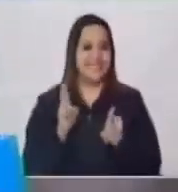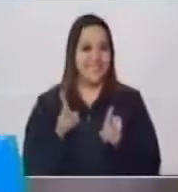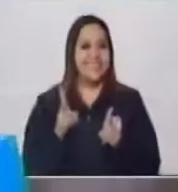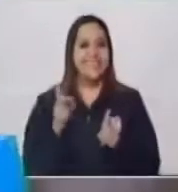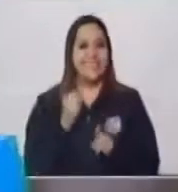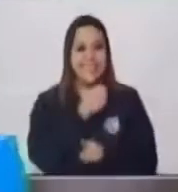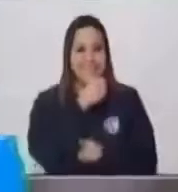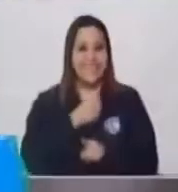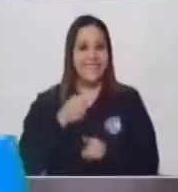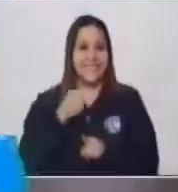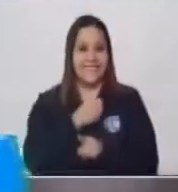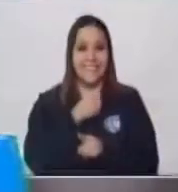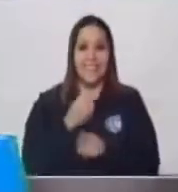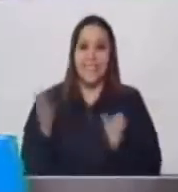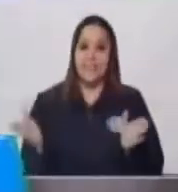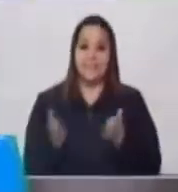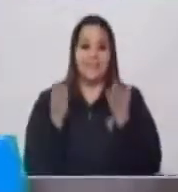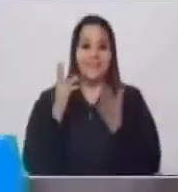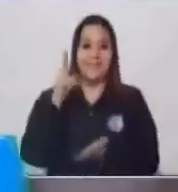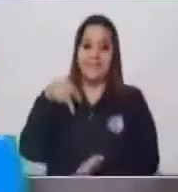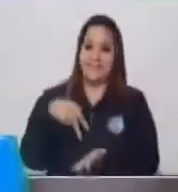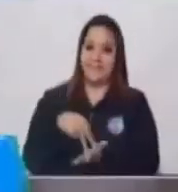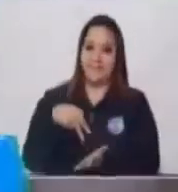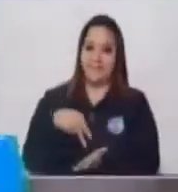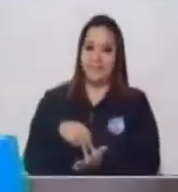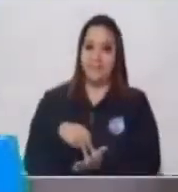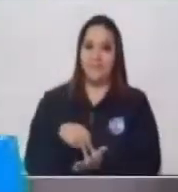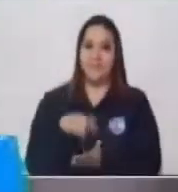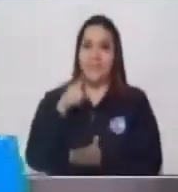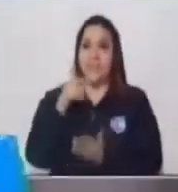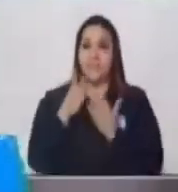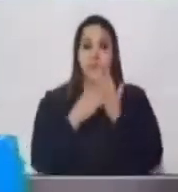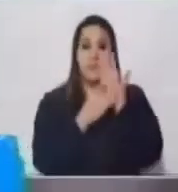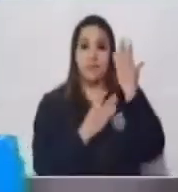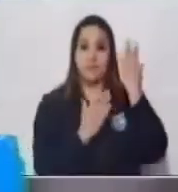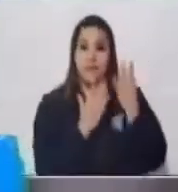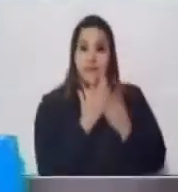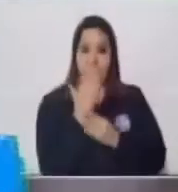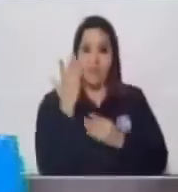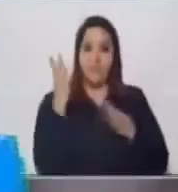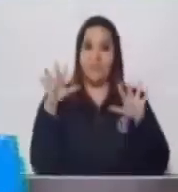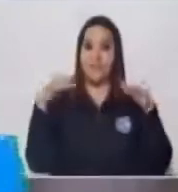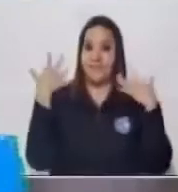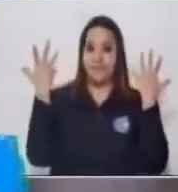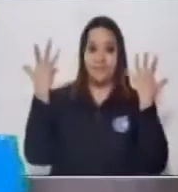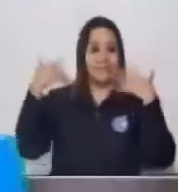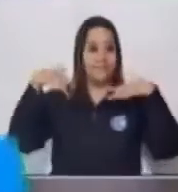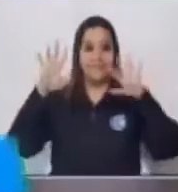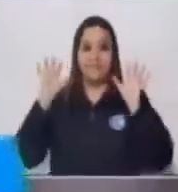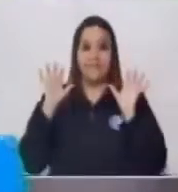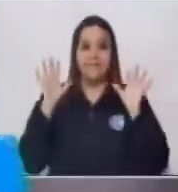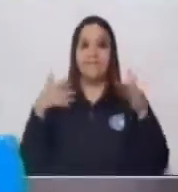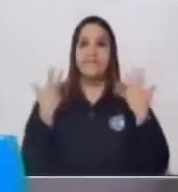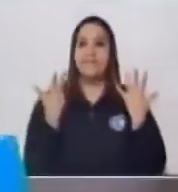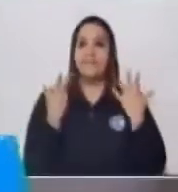Cantando Así que todos de pie Y sus manos las necesito bien